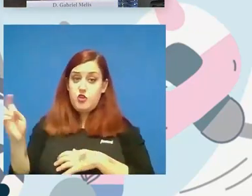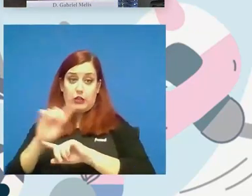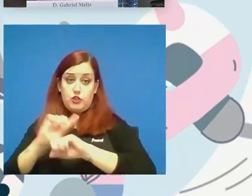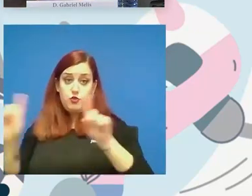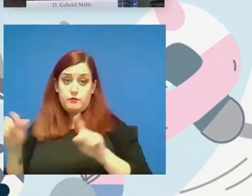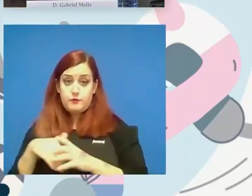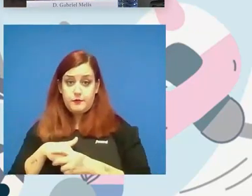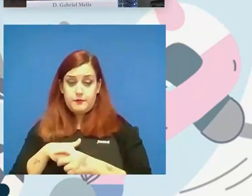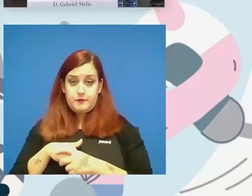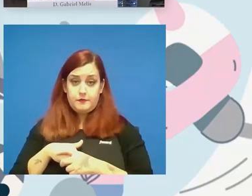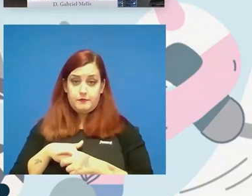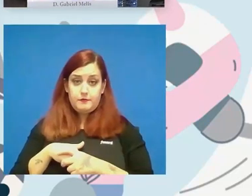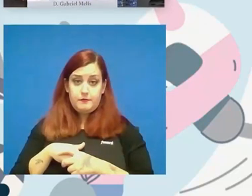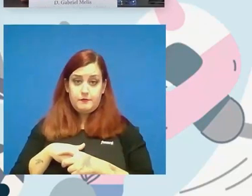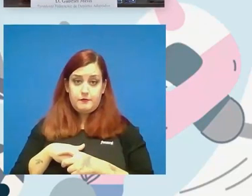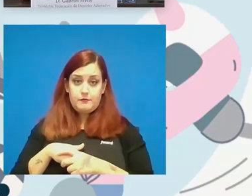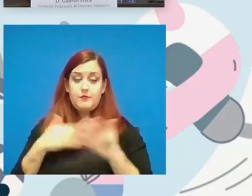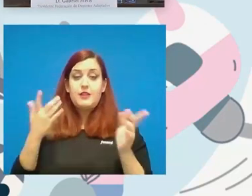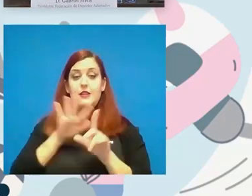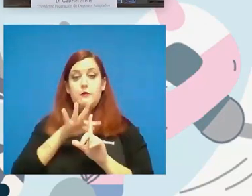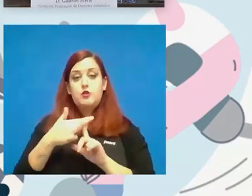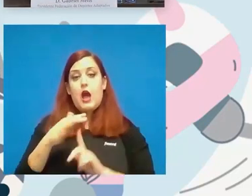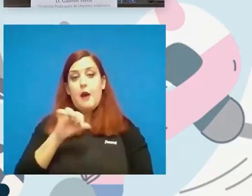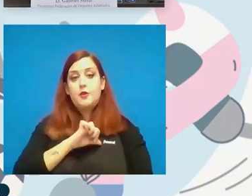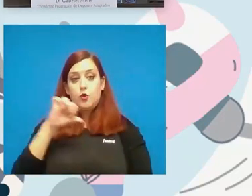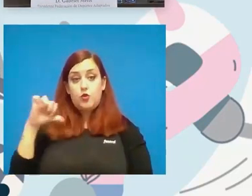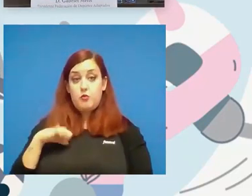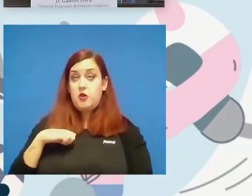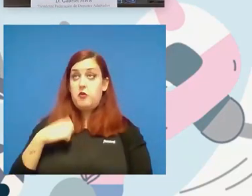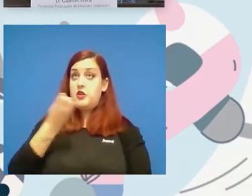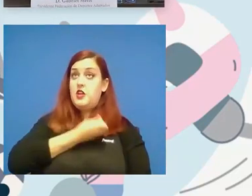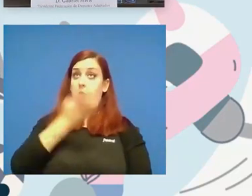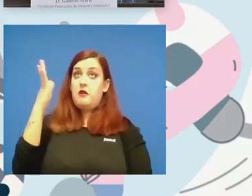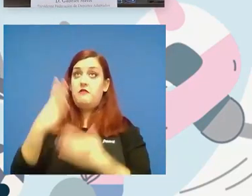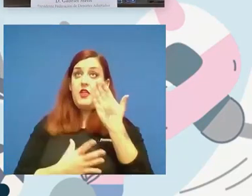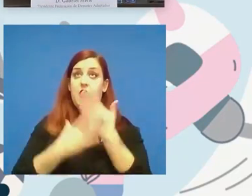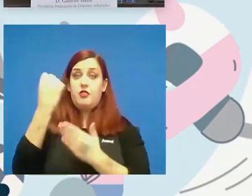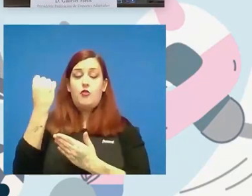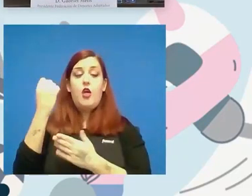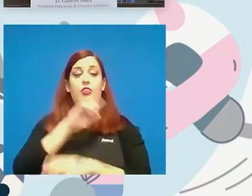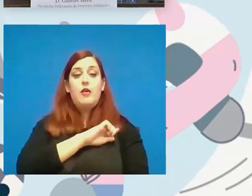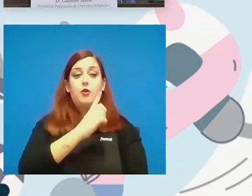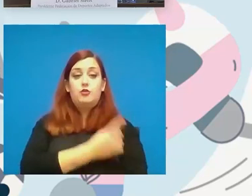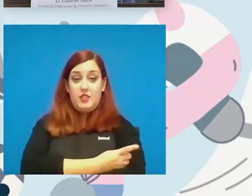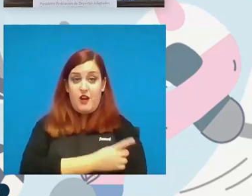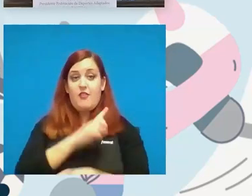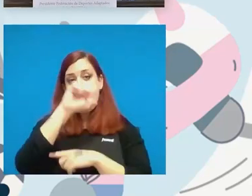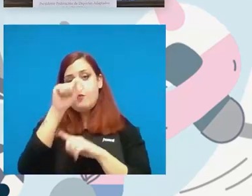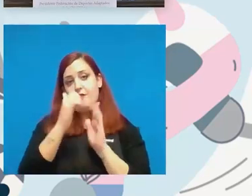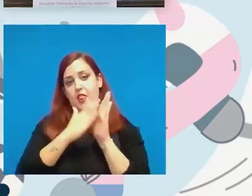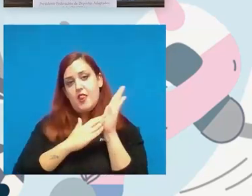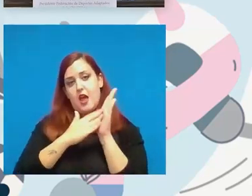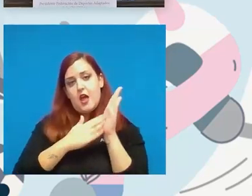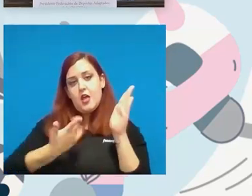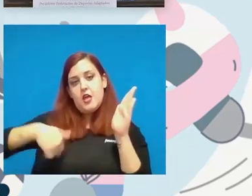tenemos ámbito autonómico como cualquier federación deportiva de la comunidad valenciana y desarrollamos en nuestros